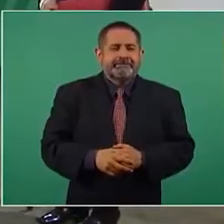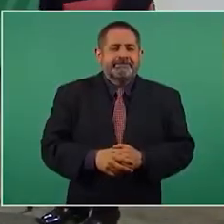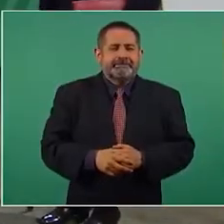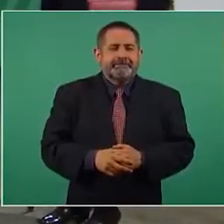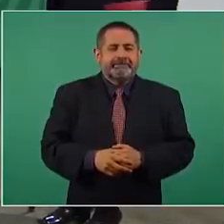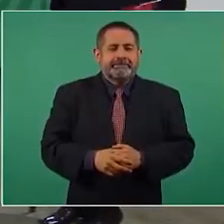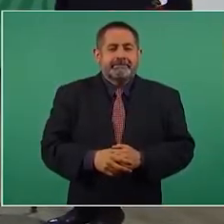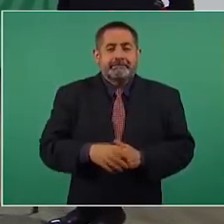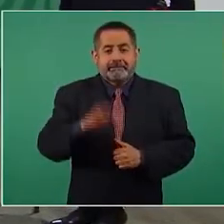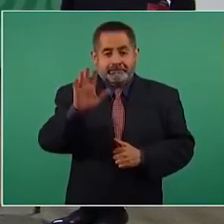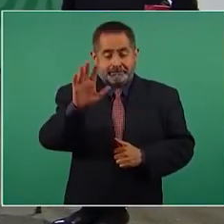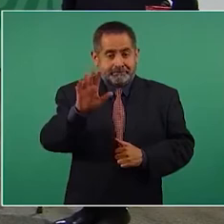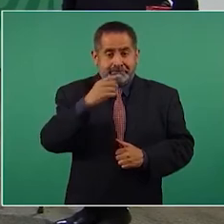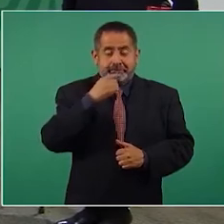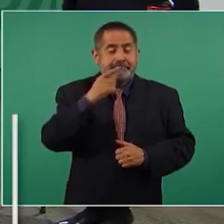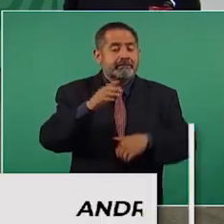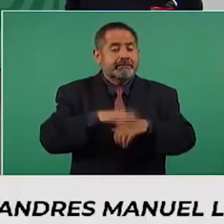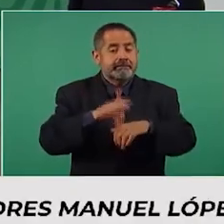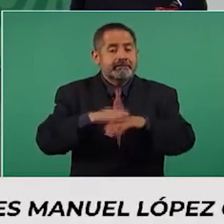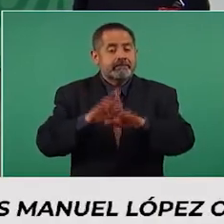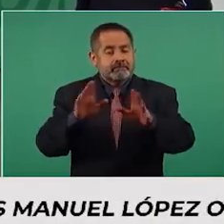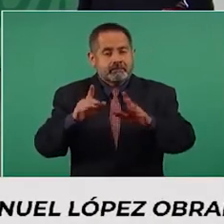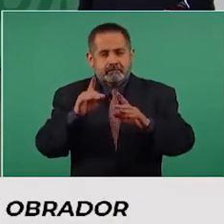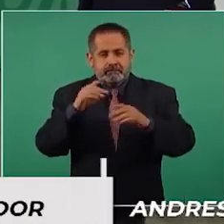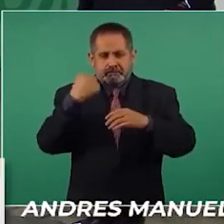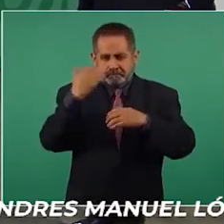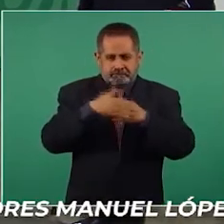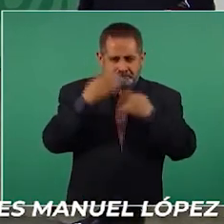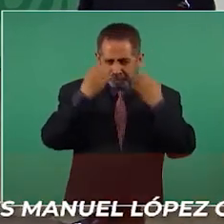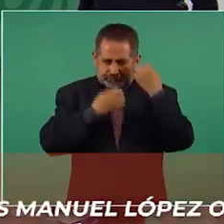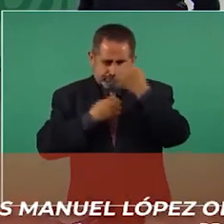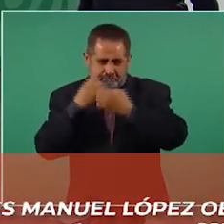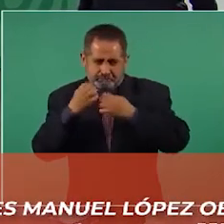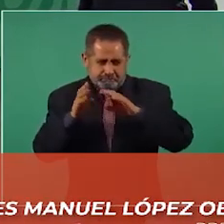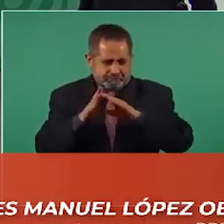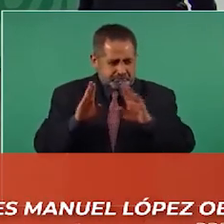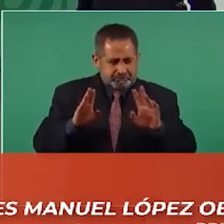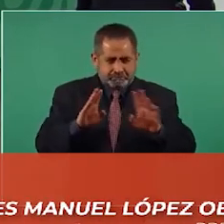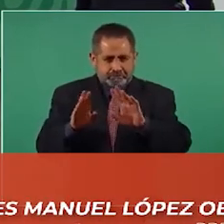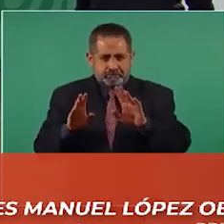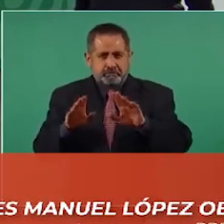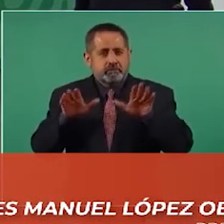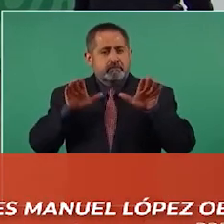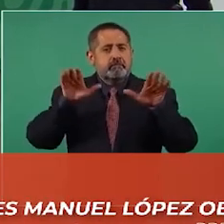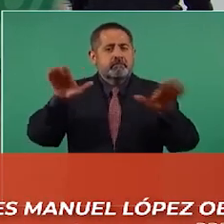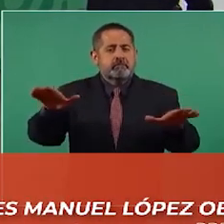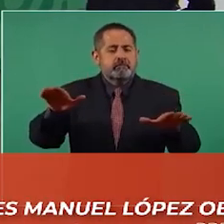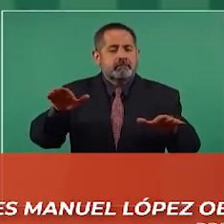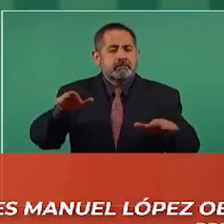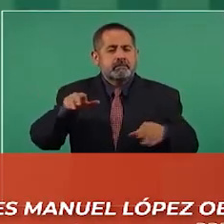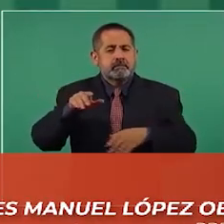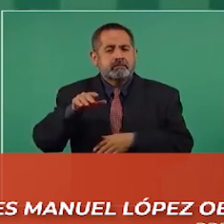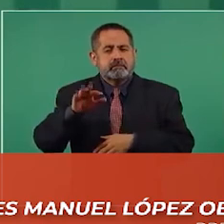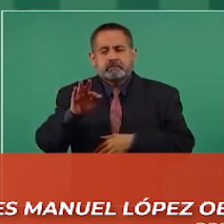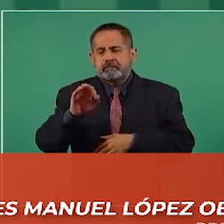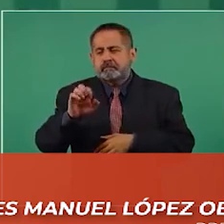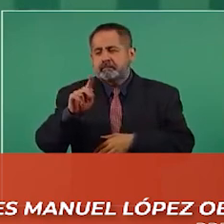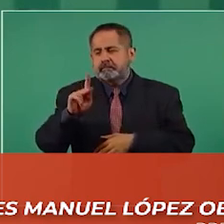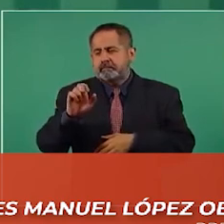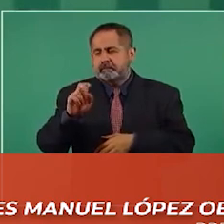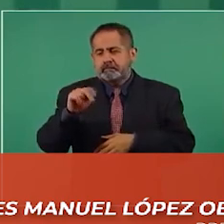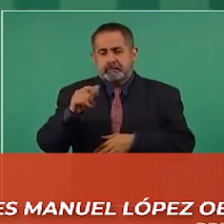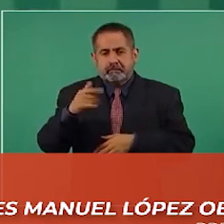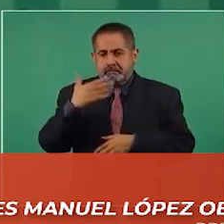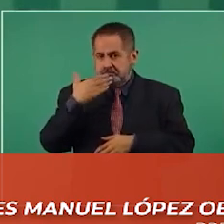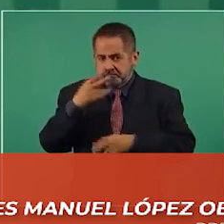además vamos a hacer una evaluación en el aeropuerto Felipe Ángeles que va